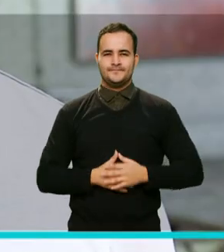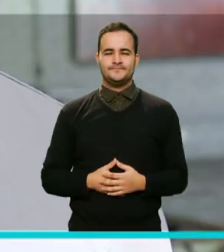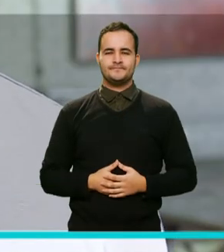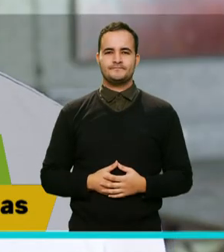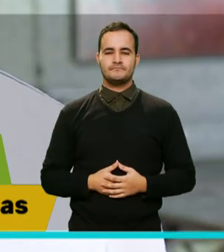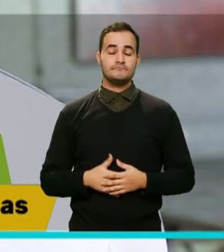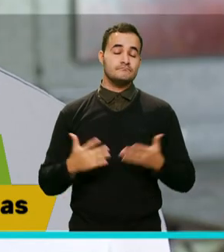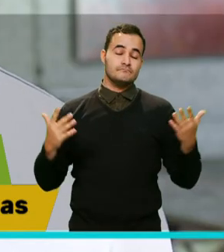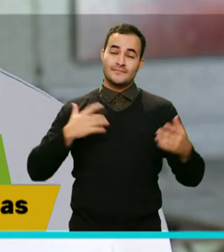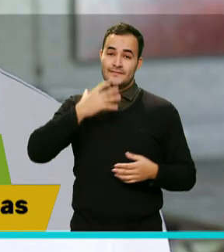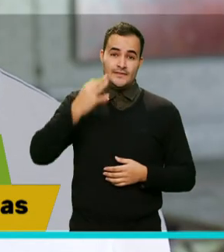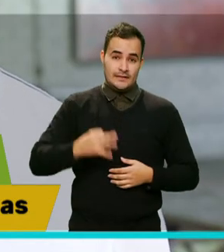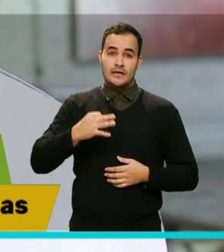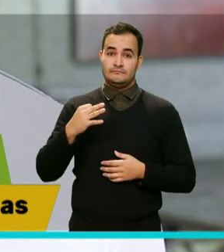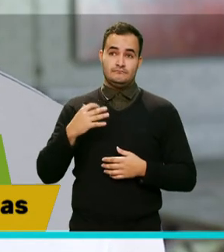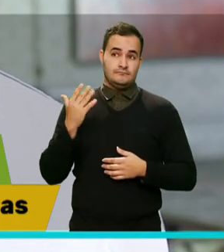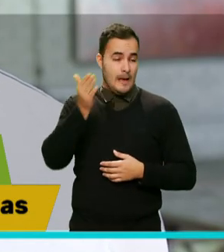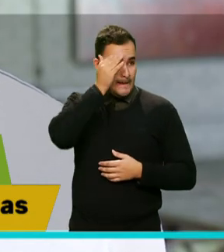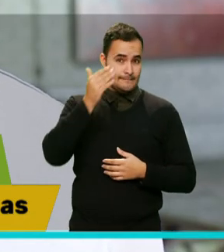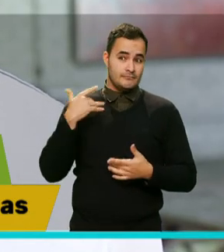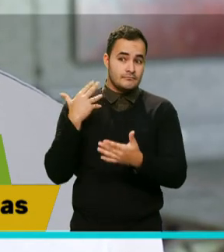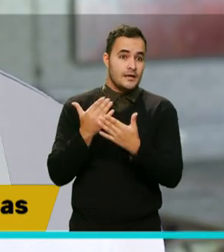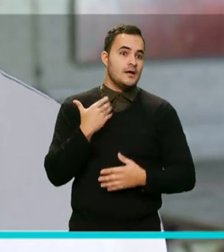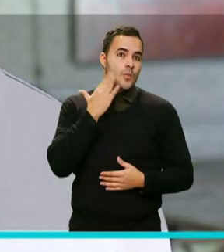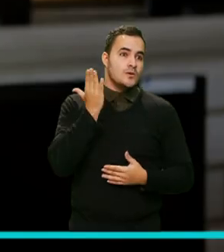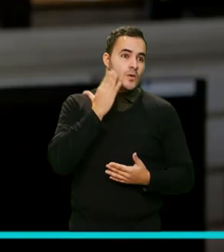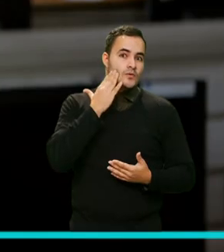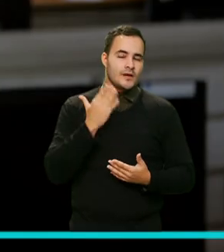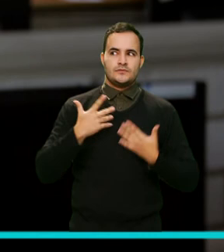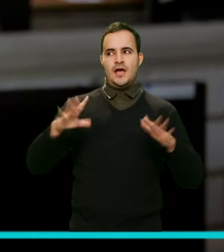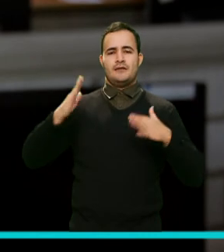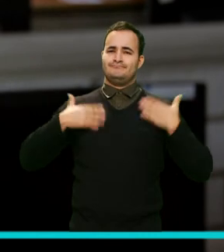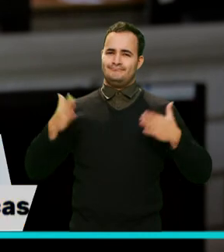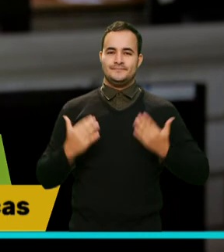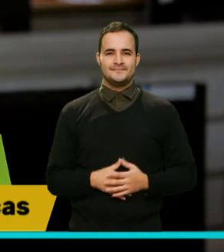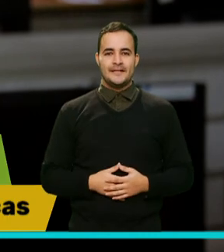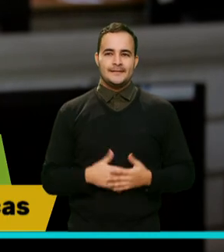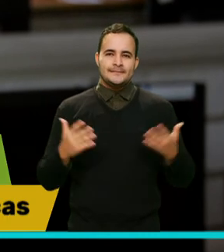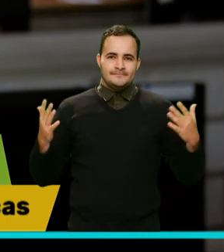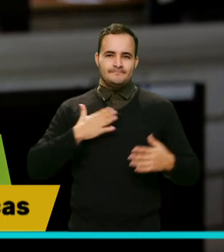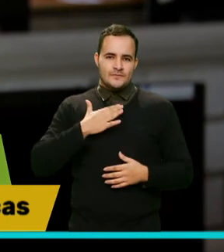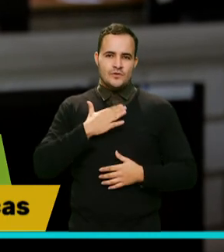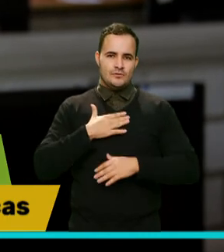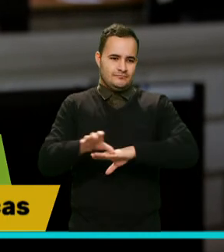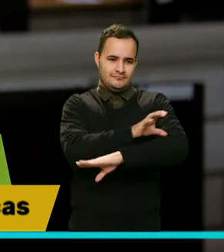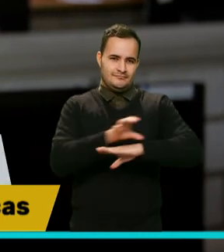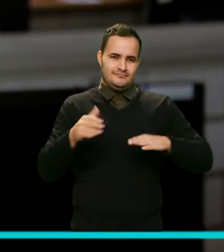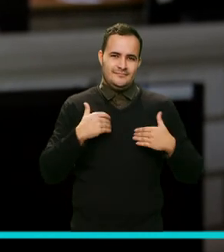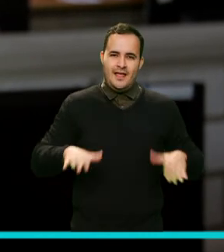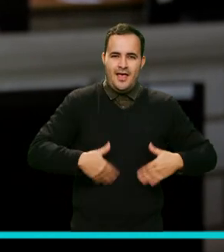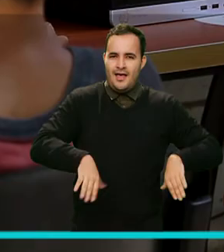Realmente es un espacio que hacía bastante falta, muy, muy contento. Bueno, porque como en mi casa no tengo computador,